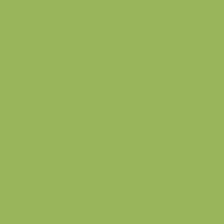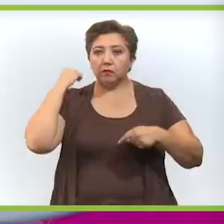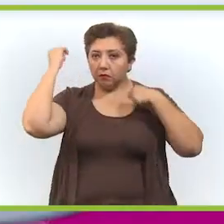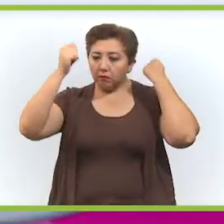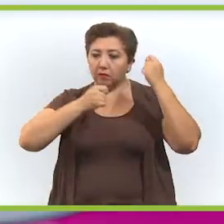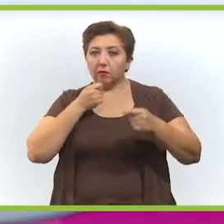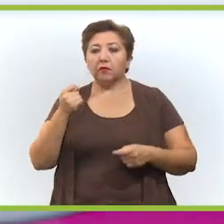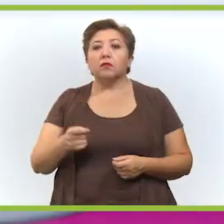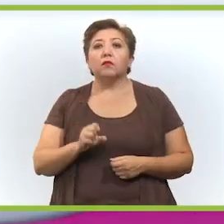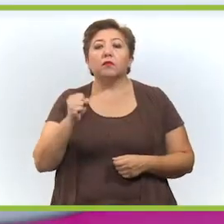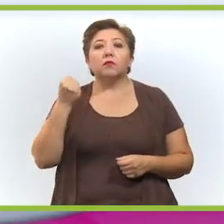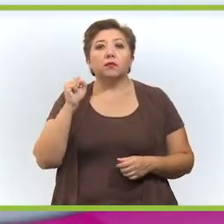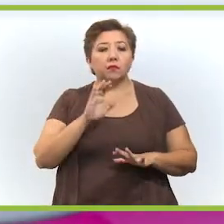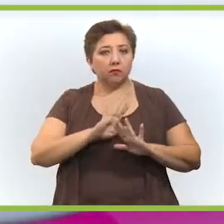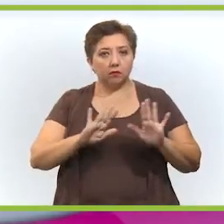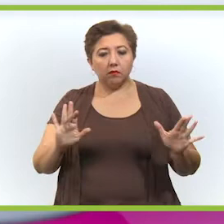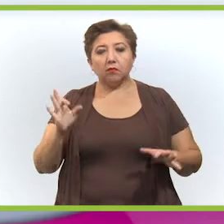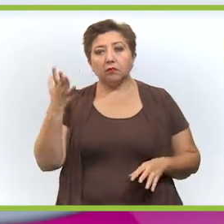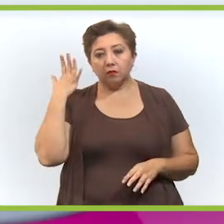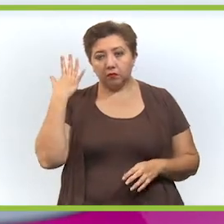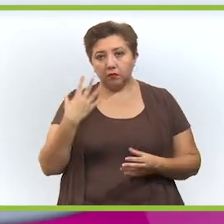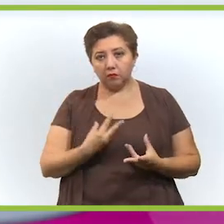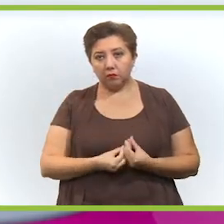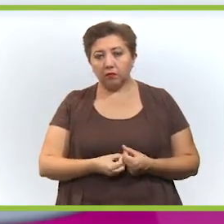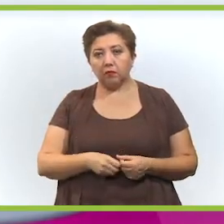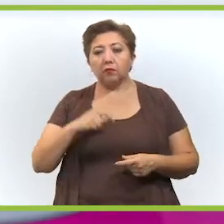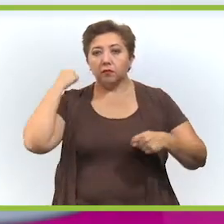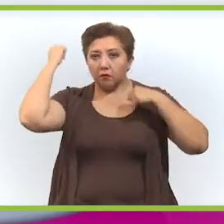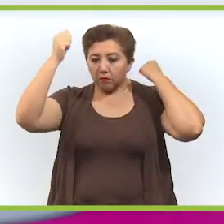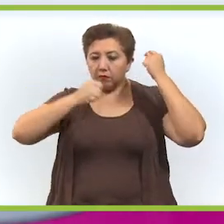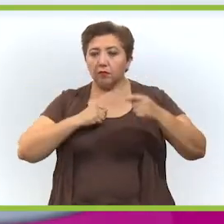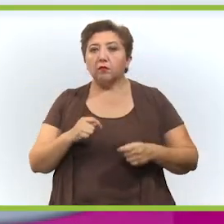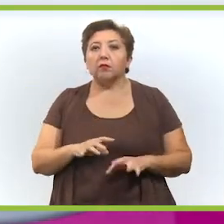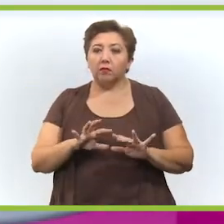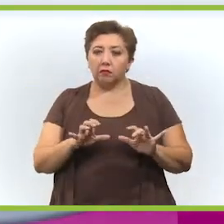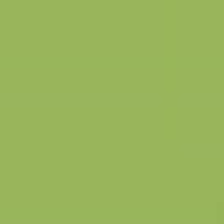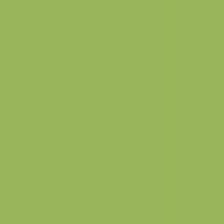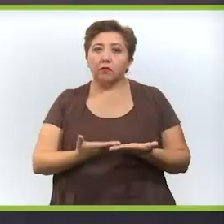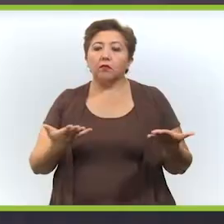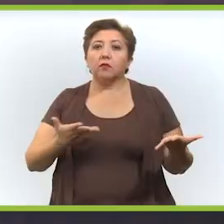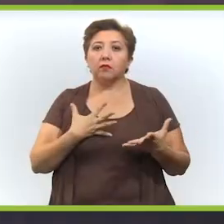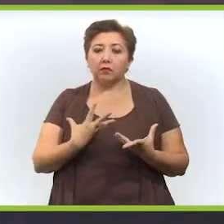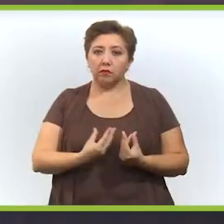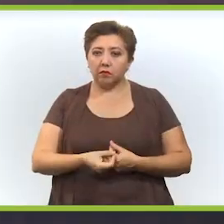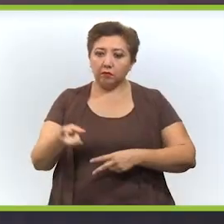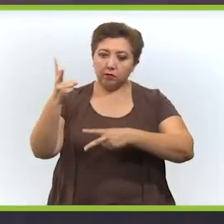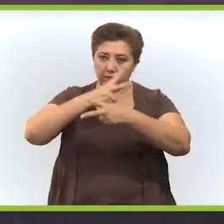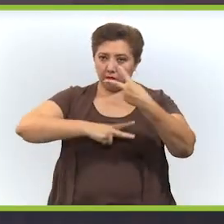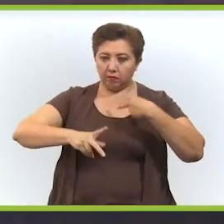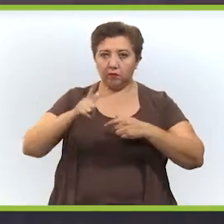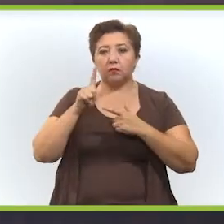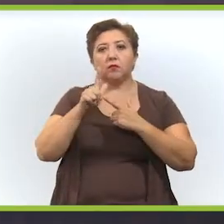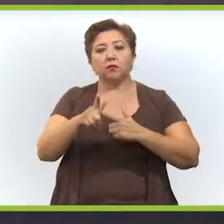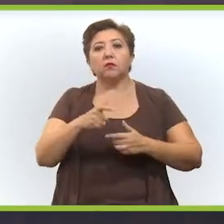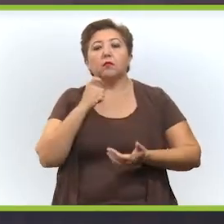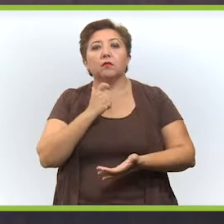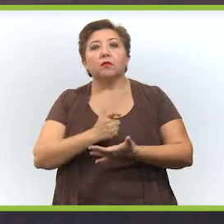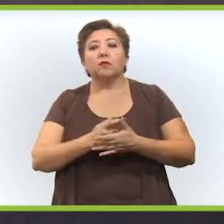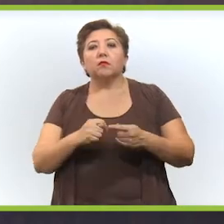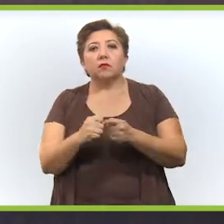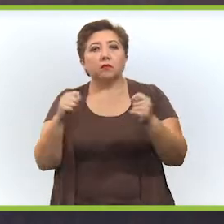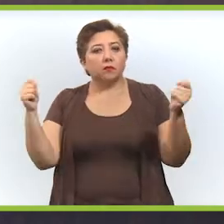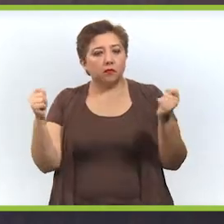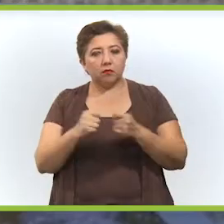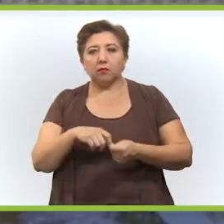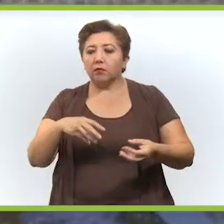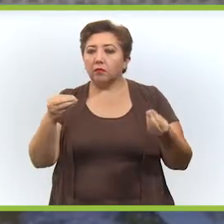en septiembre, ya fuimos sede del tianguis turístico digital, y bueno, pues necesitamos que el turismo venga para seguir reactivando la economía de tantos miles de yucatecos